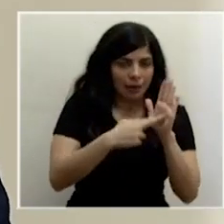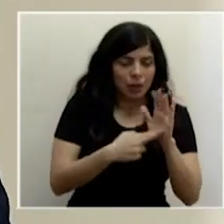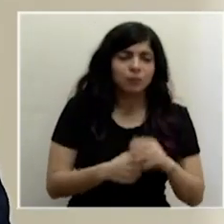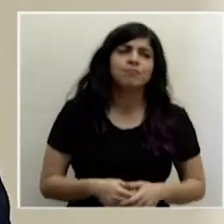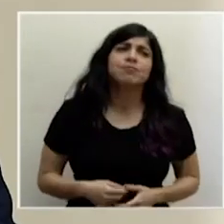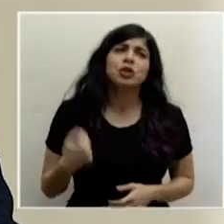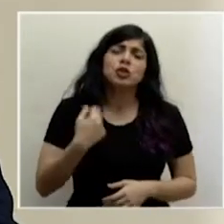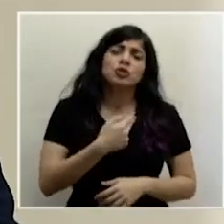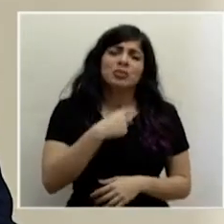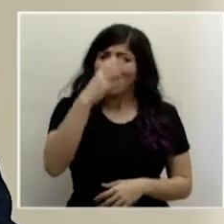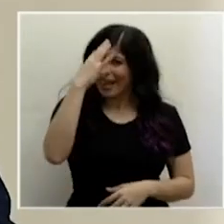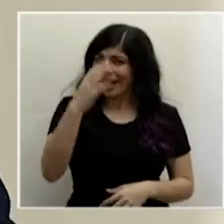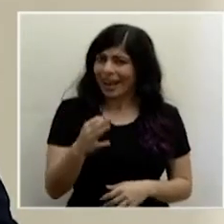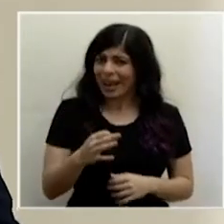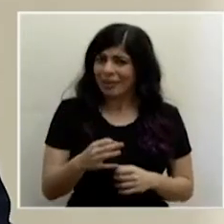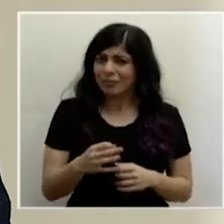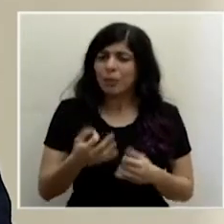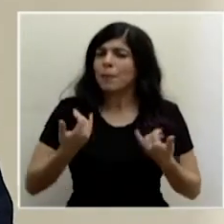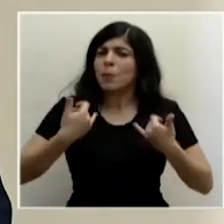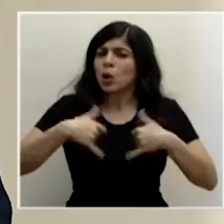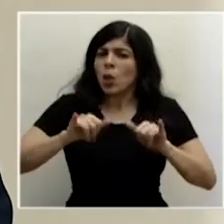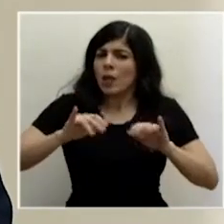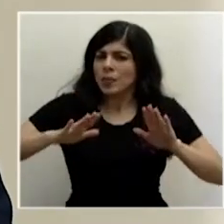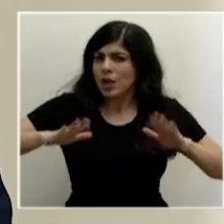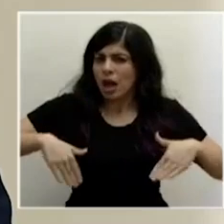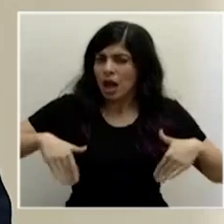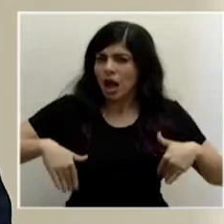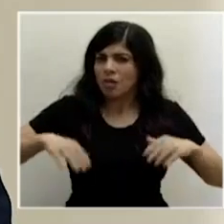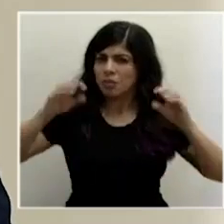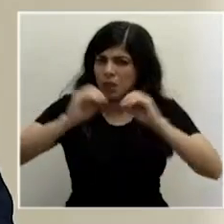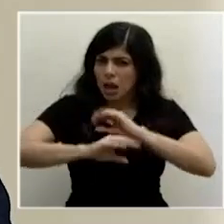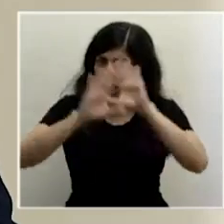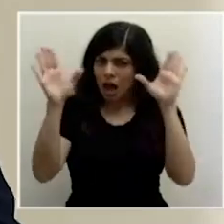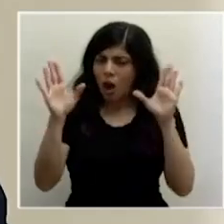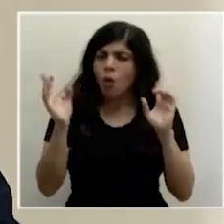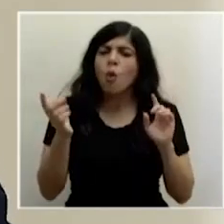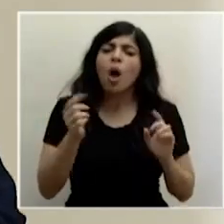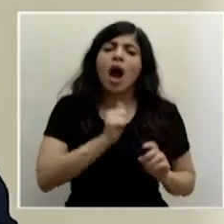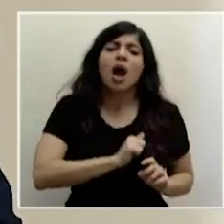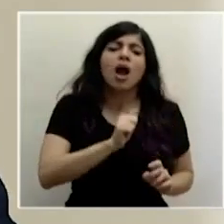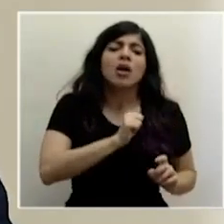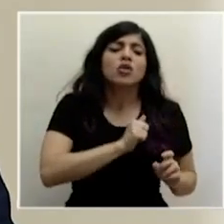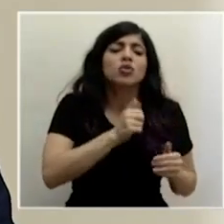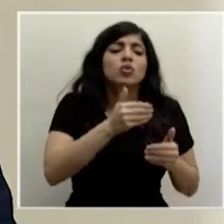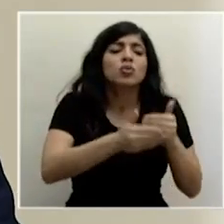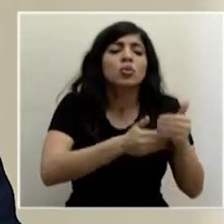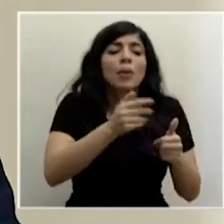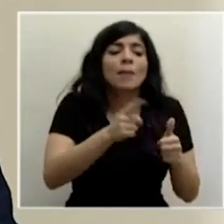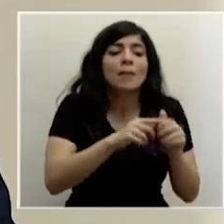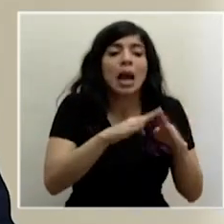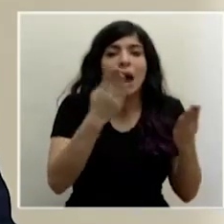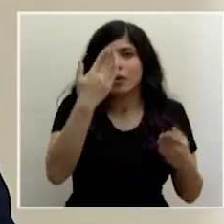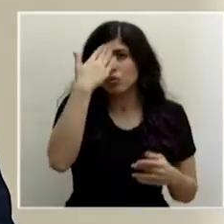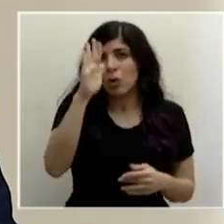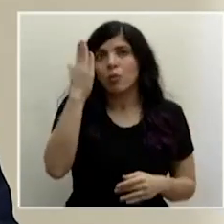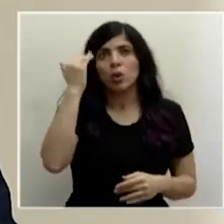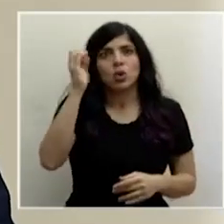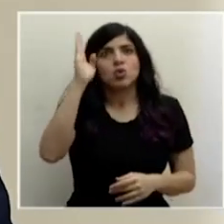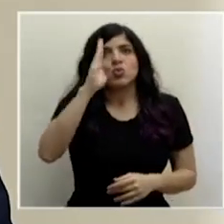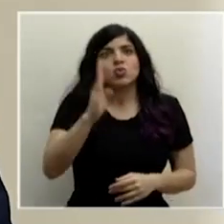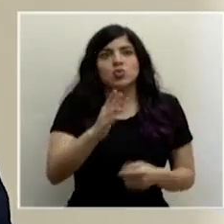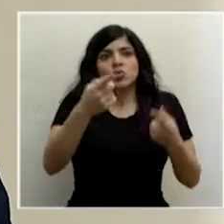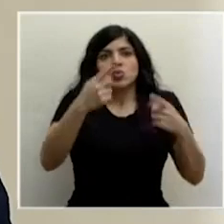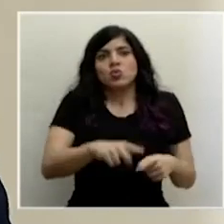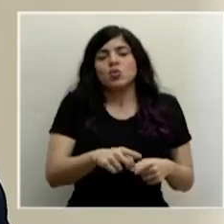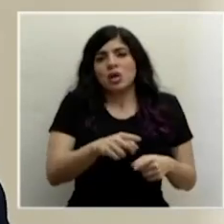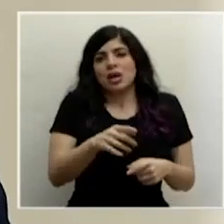Creemos, todavía no tenemos con claridad cuál va a ser el comportamiento en esta primera apertura porque nunca antes hemos pasado por un